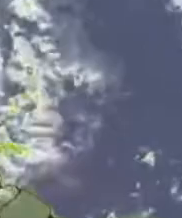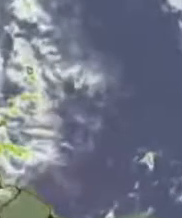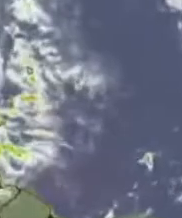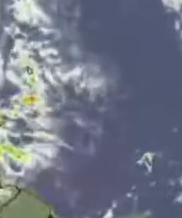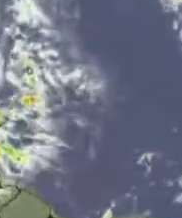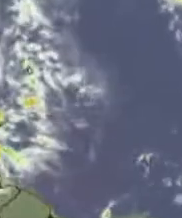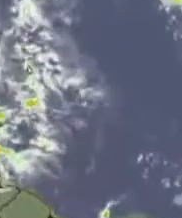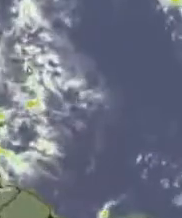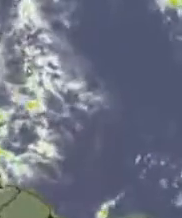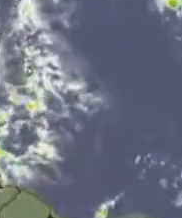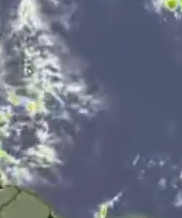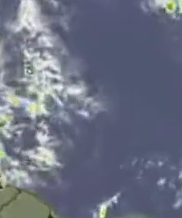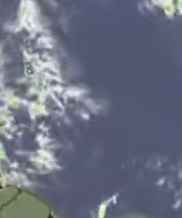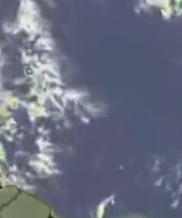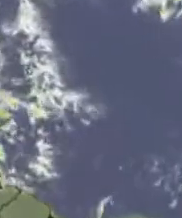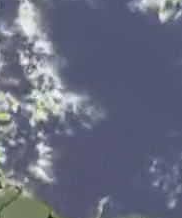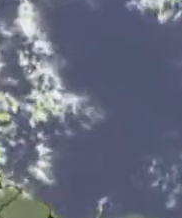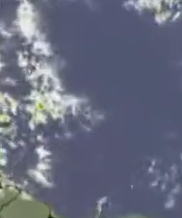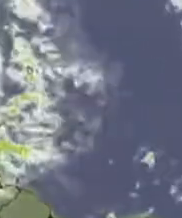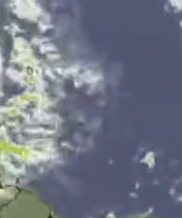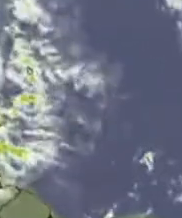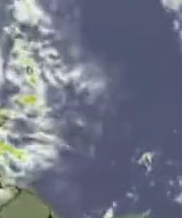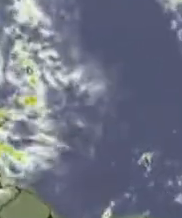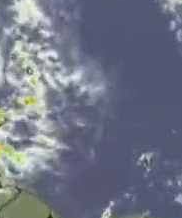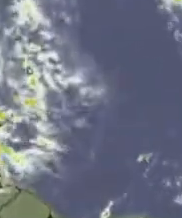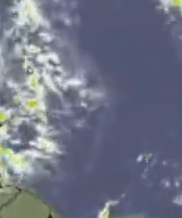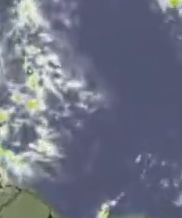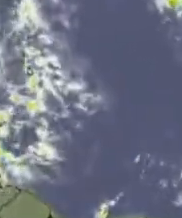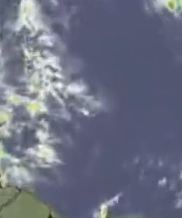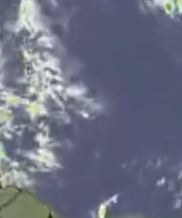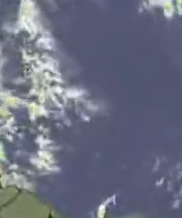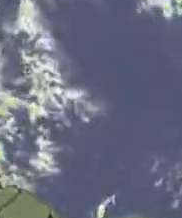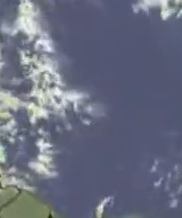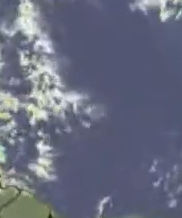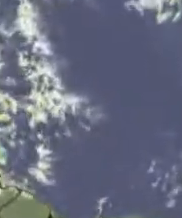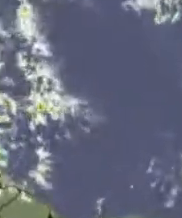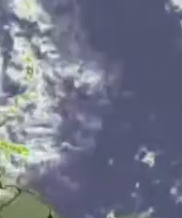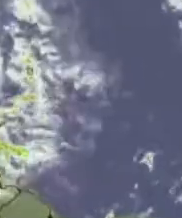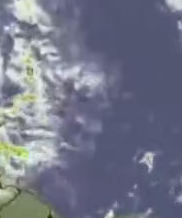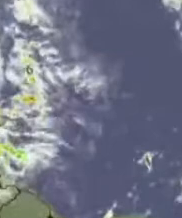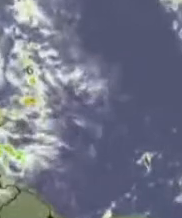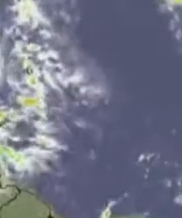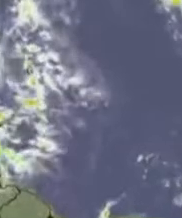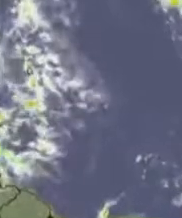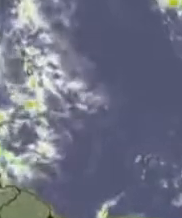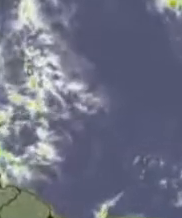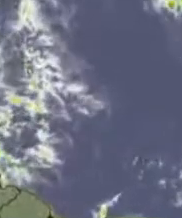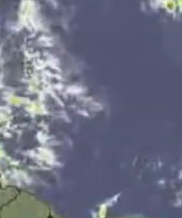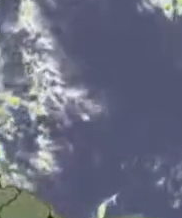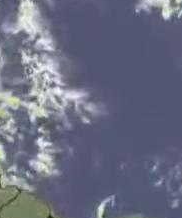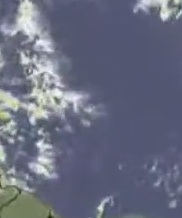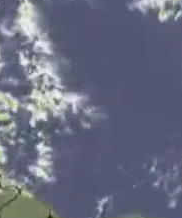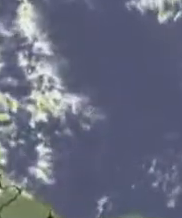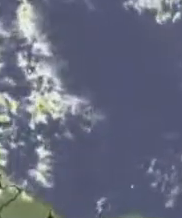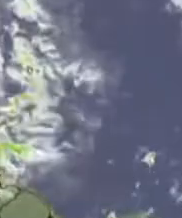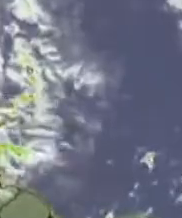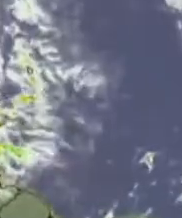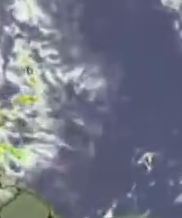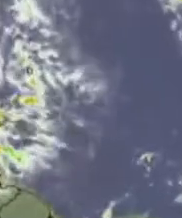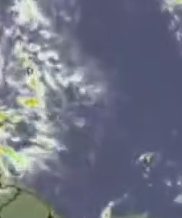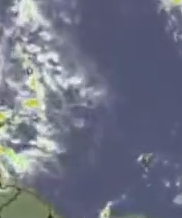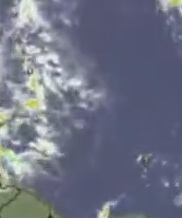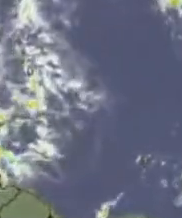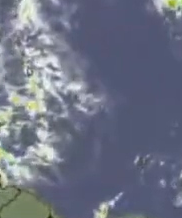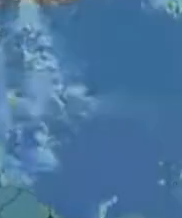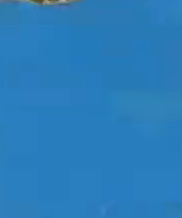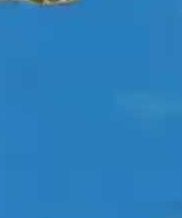de la tarde es muy tarde y valga la redundancia, entonces se quedan los residuos de la actividad de chubascos y tormentas eléctricas sobre zonas de